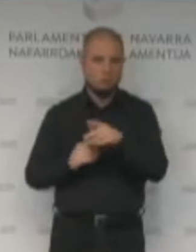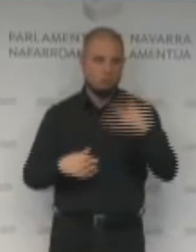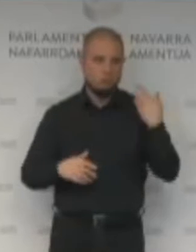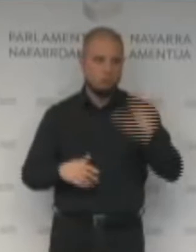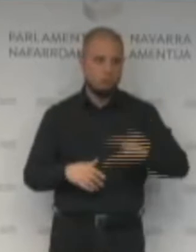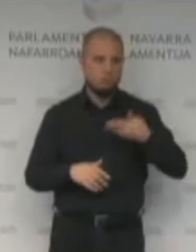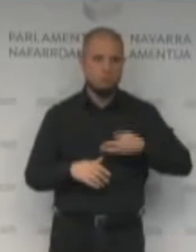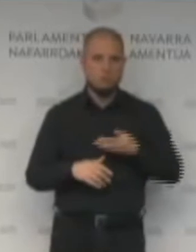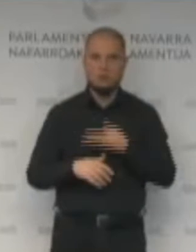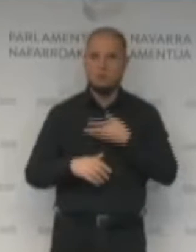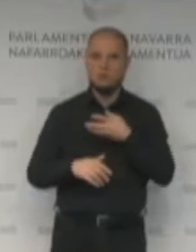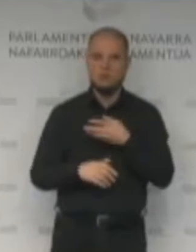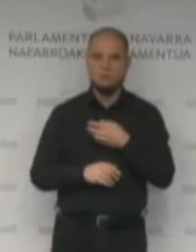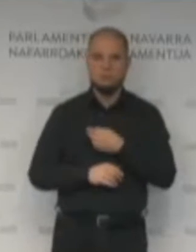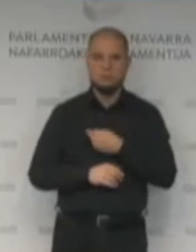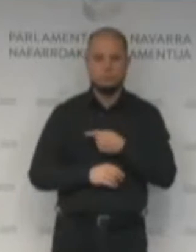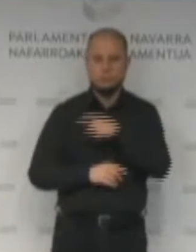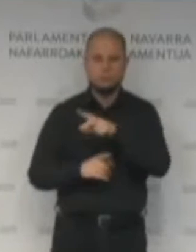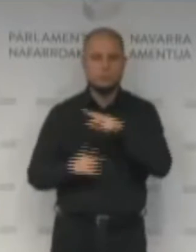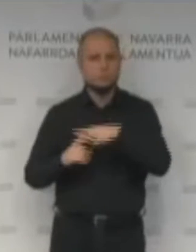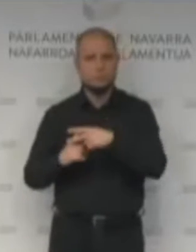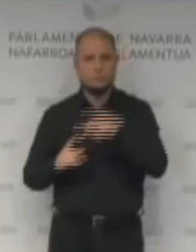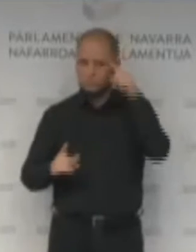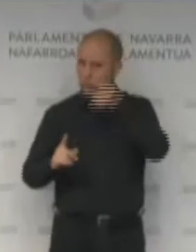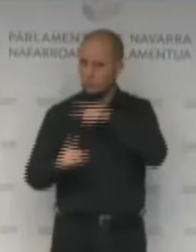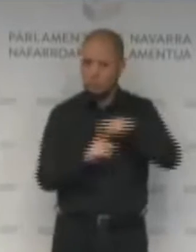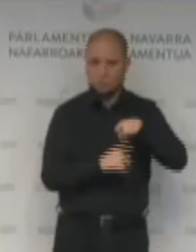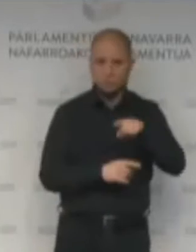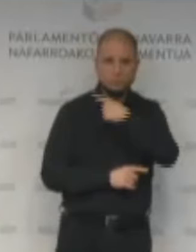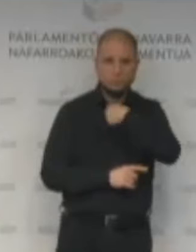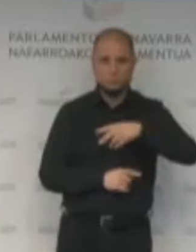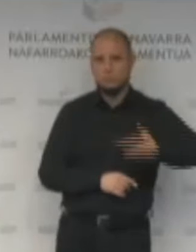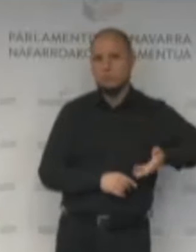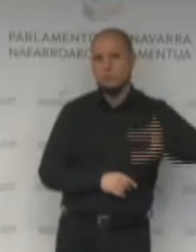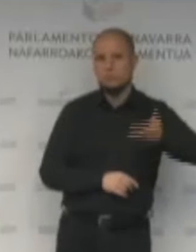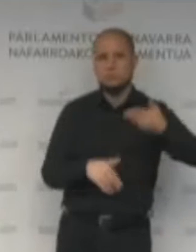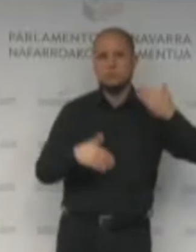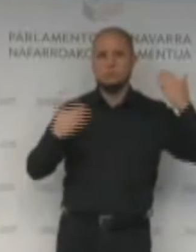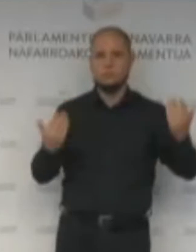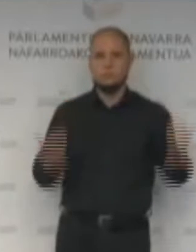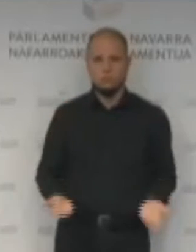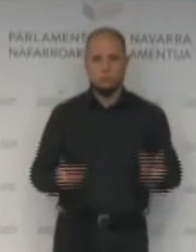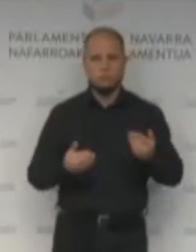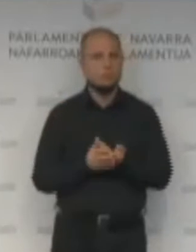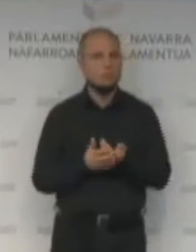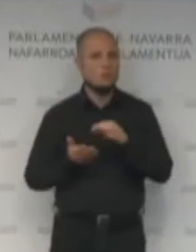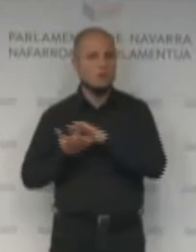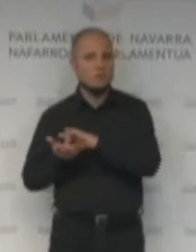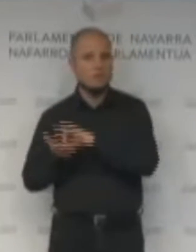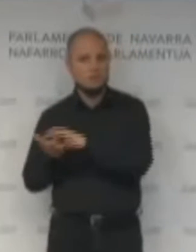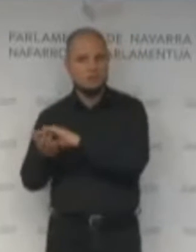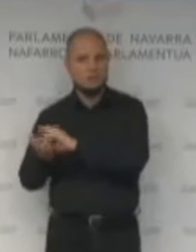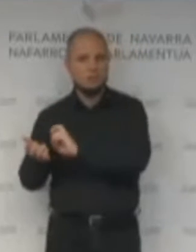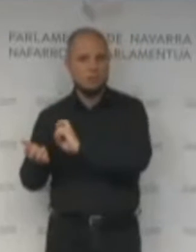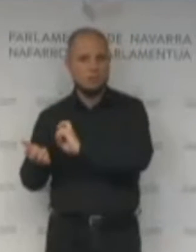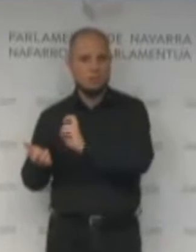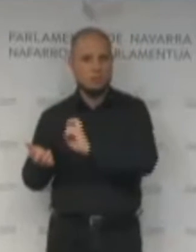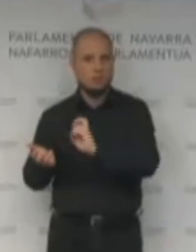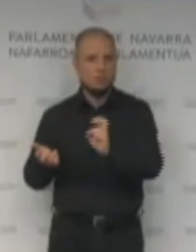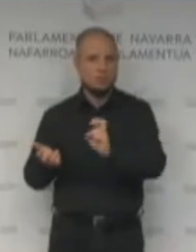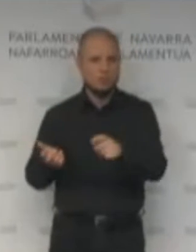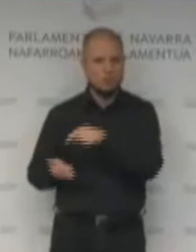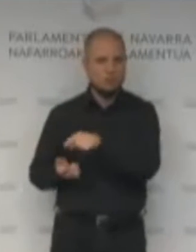lograr un objetivo para nosotras muy importante, que nosotros, que el de publicar varios servicios que venían siendo desempeñados por